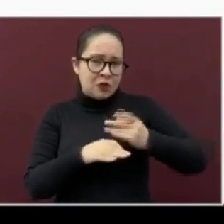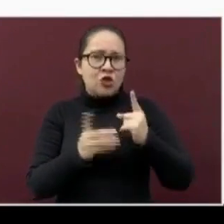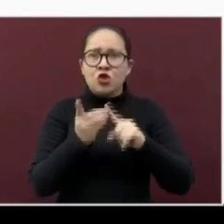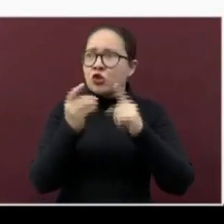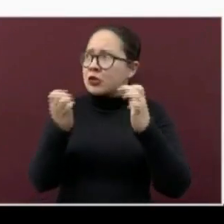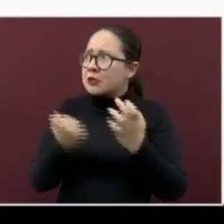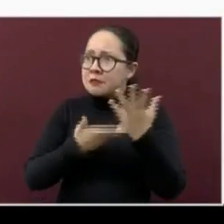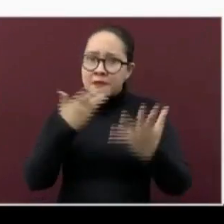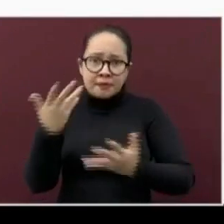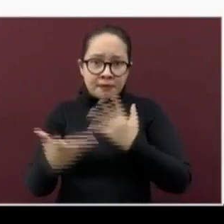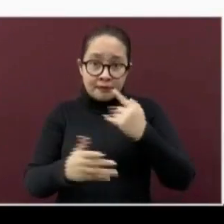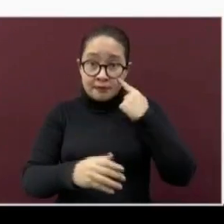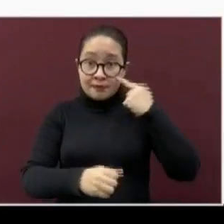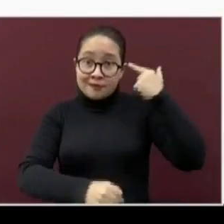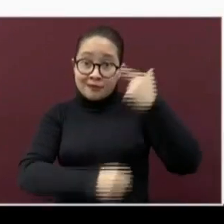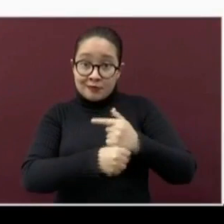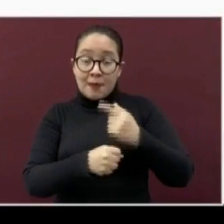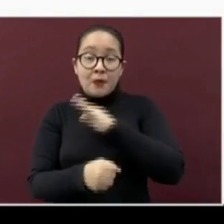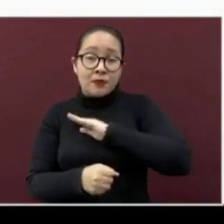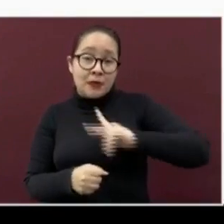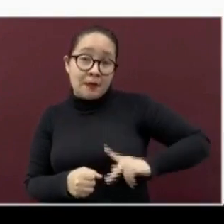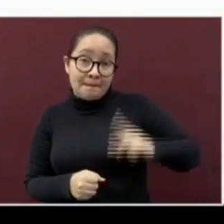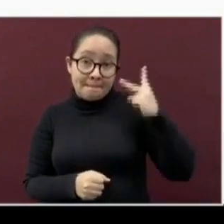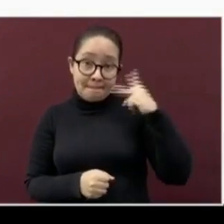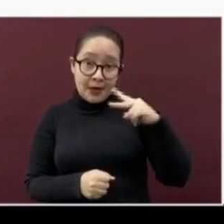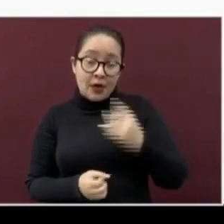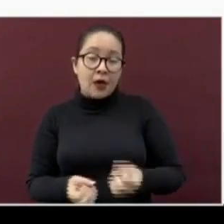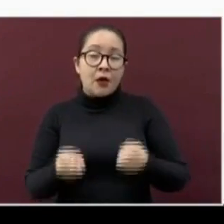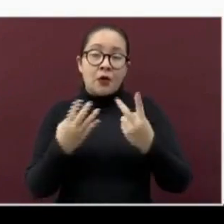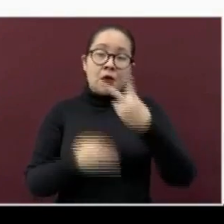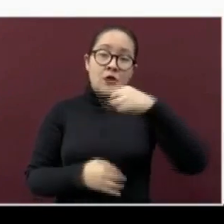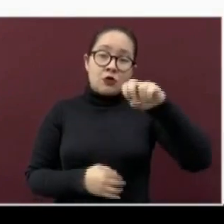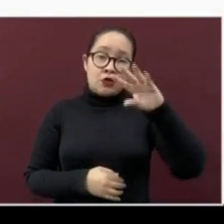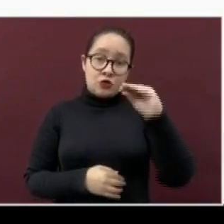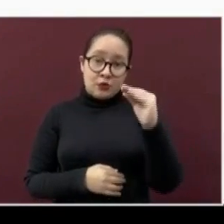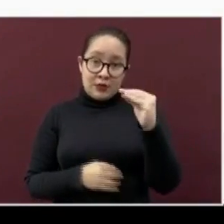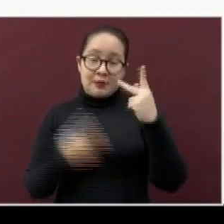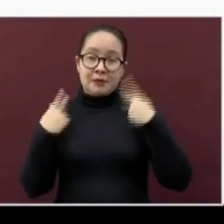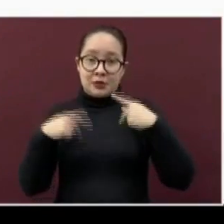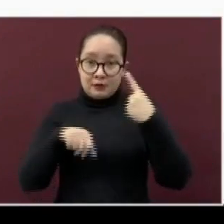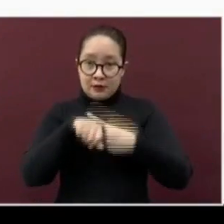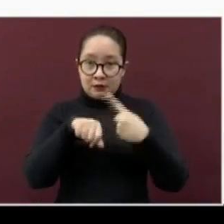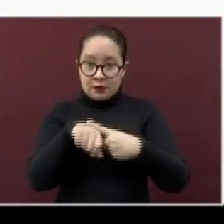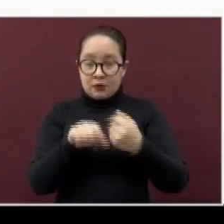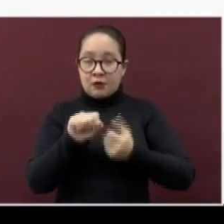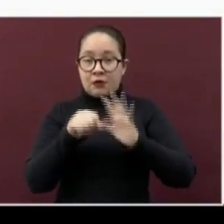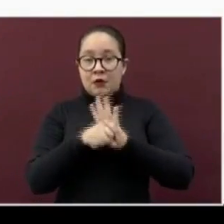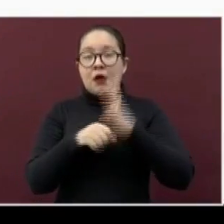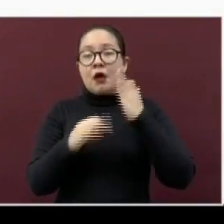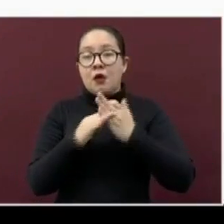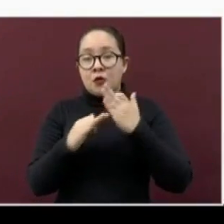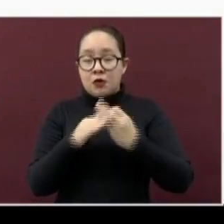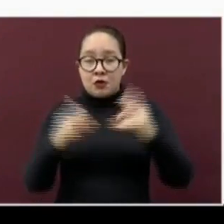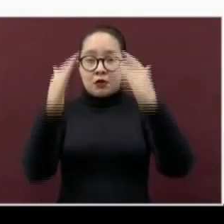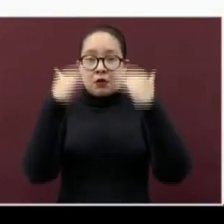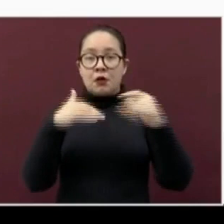la COVID-19, como Veracruz, que registra 290 casos, ahora Jalapa,